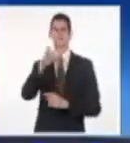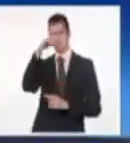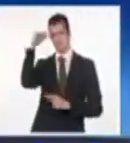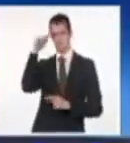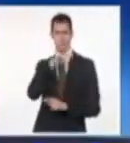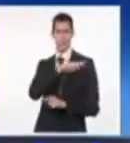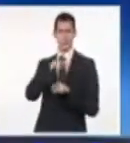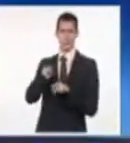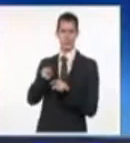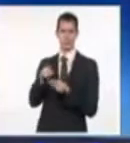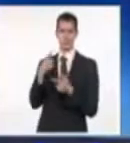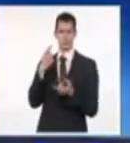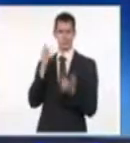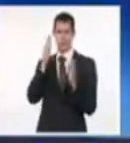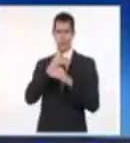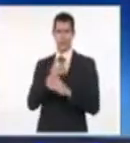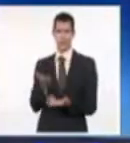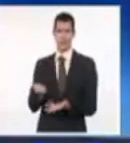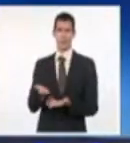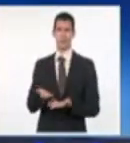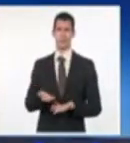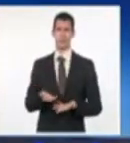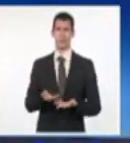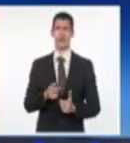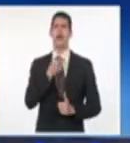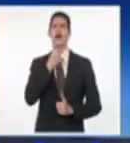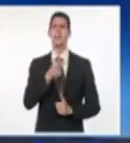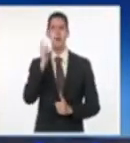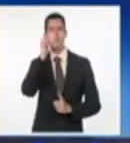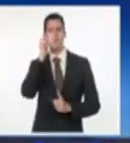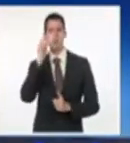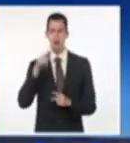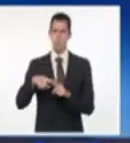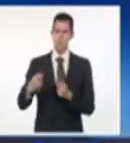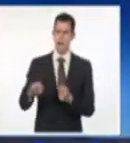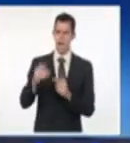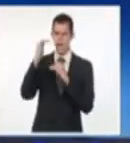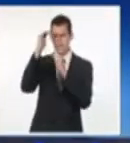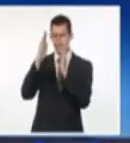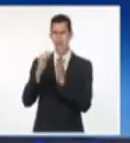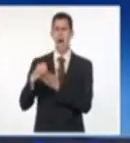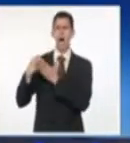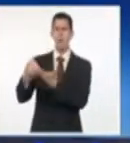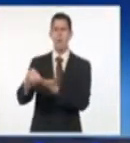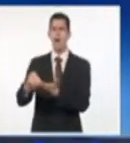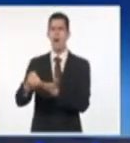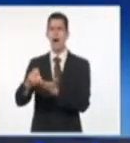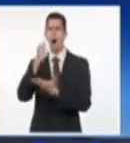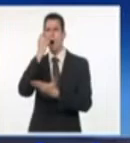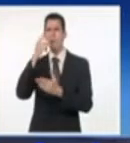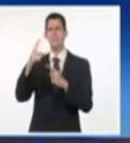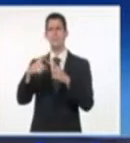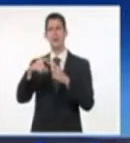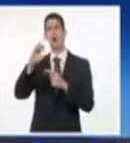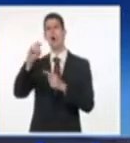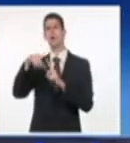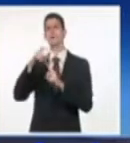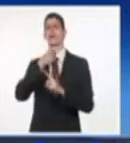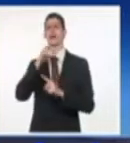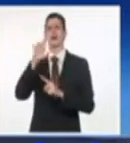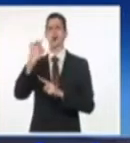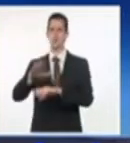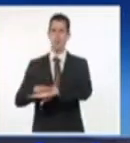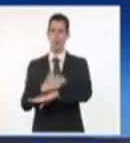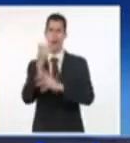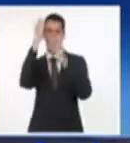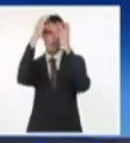Meli convoca a apoyar a Otero. ¿Qué es lo que le molesta a la madrina? ¿Por qué la madrina de Alcántara la requiere? Claro, vamos